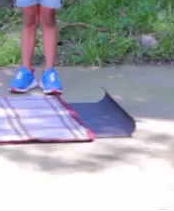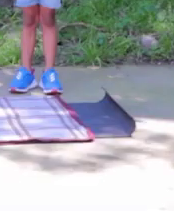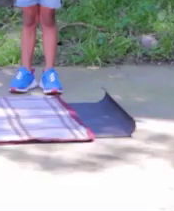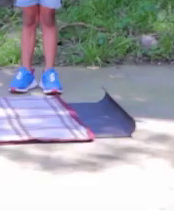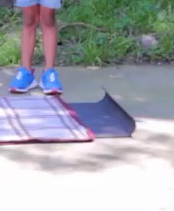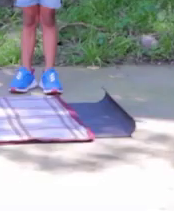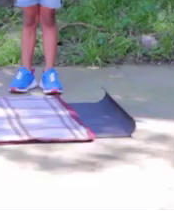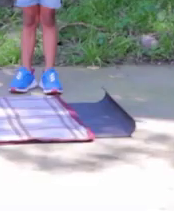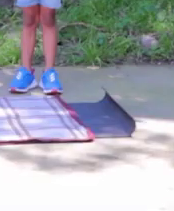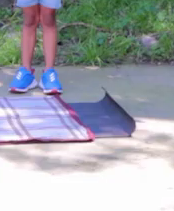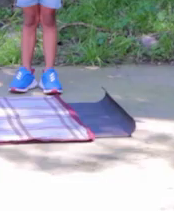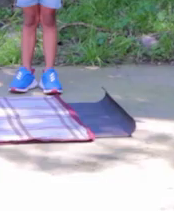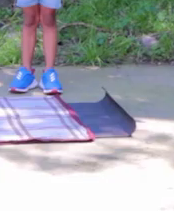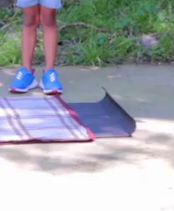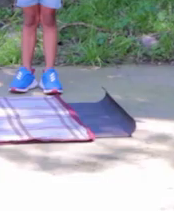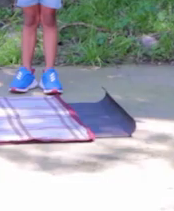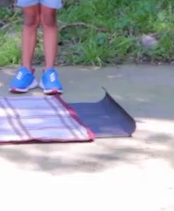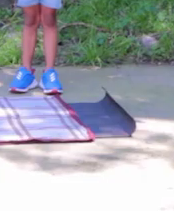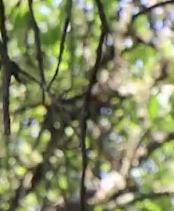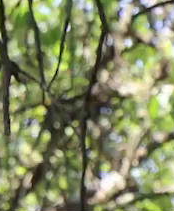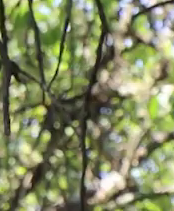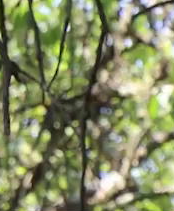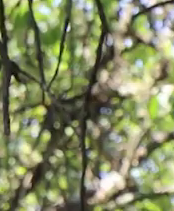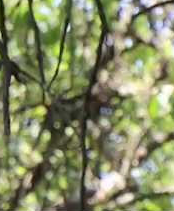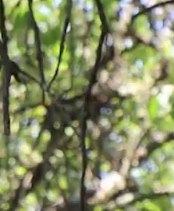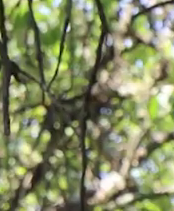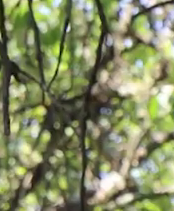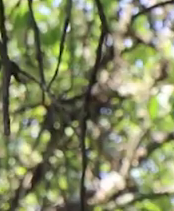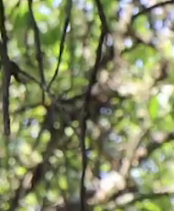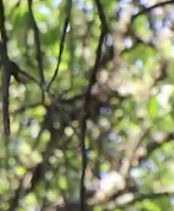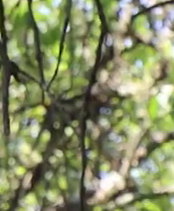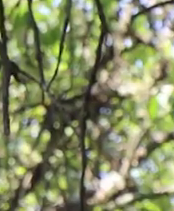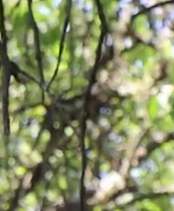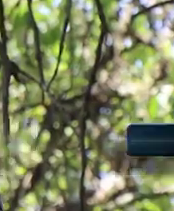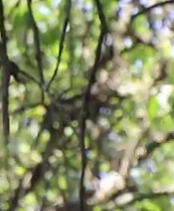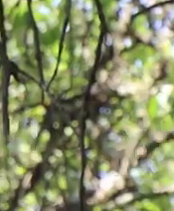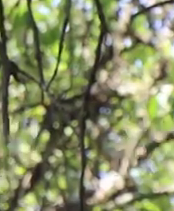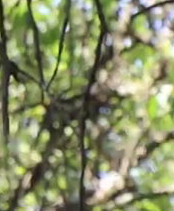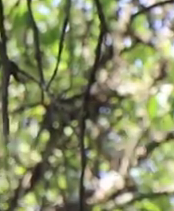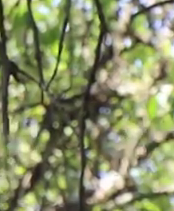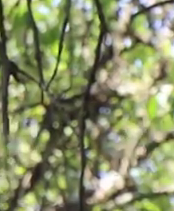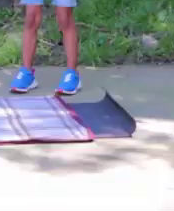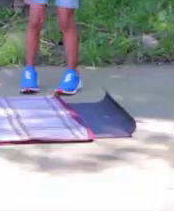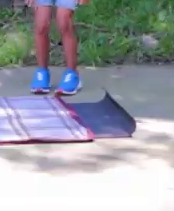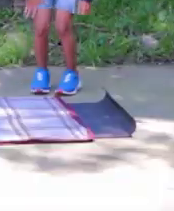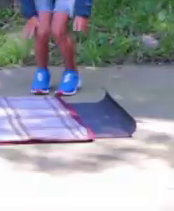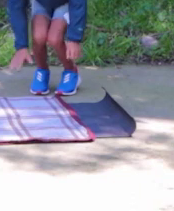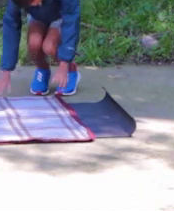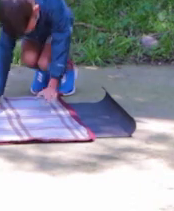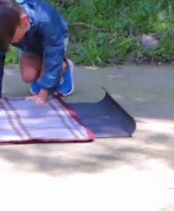Ahora, el siguiente ejercicio, vamos a trabajar lumbares. Lo que vamos a hacer, nos vamos a acostar boca abajo.